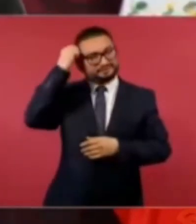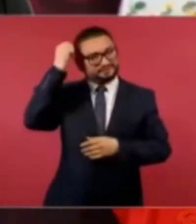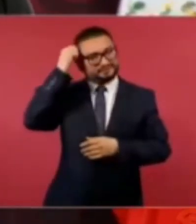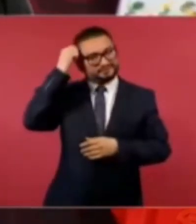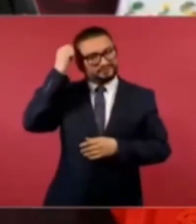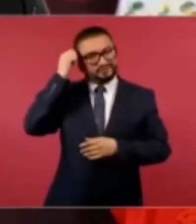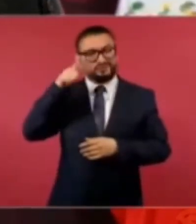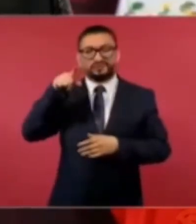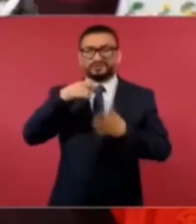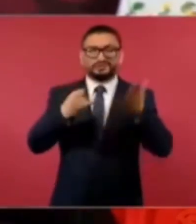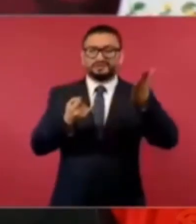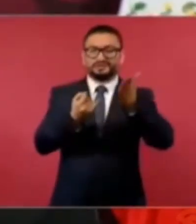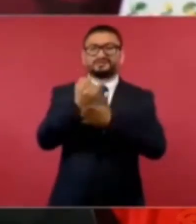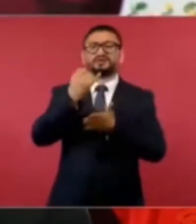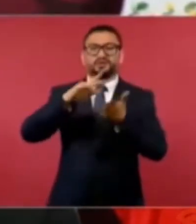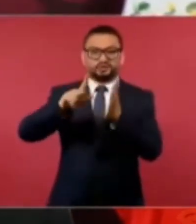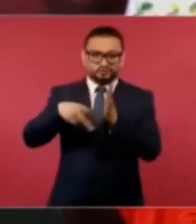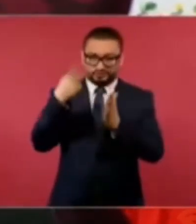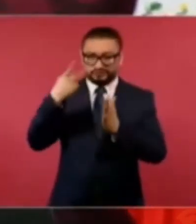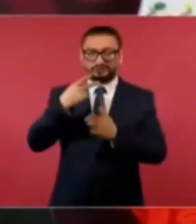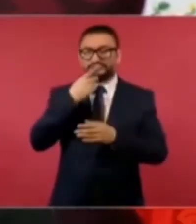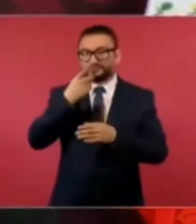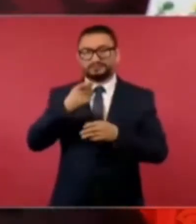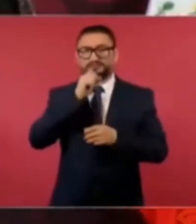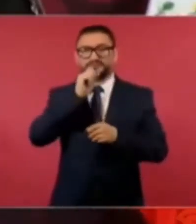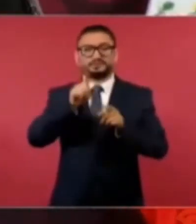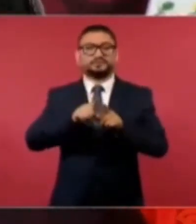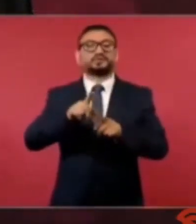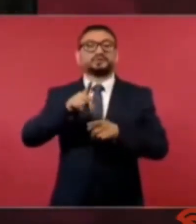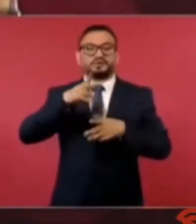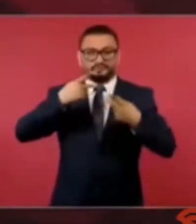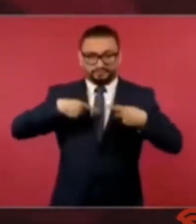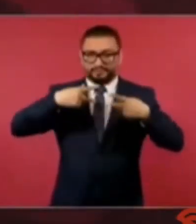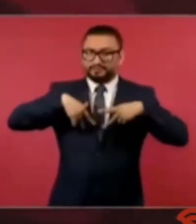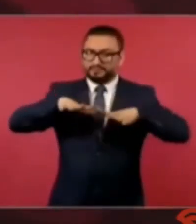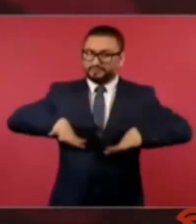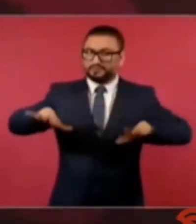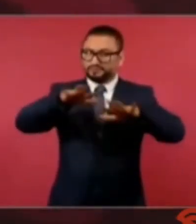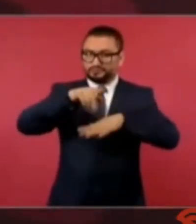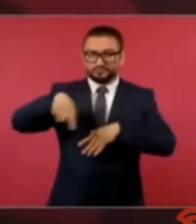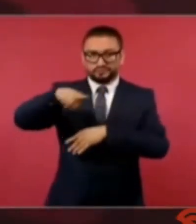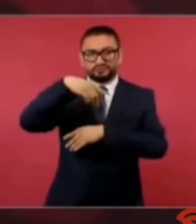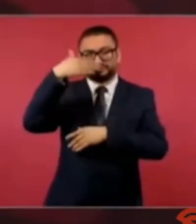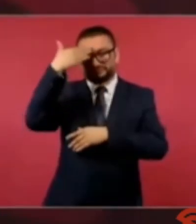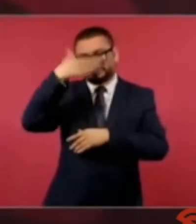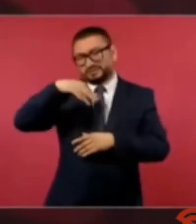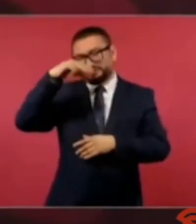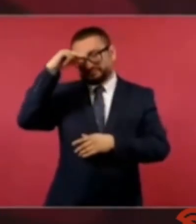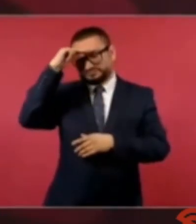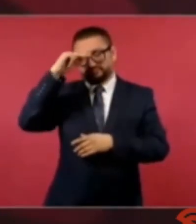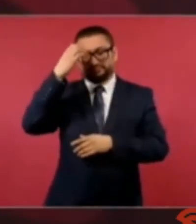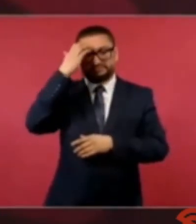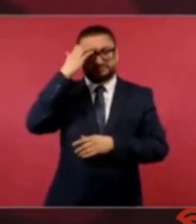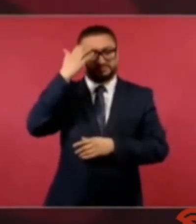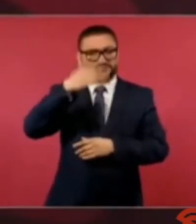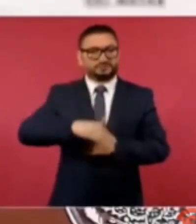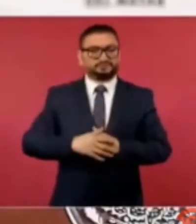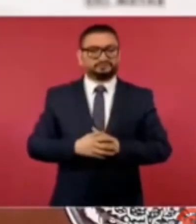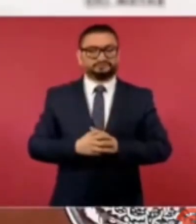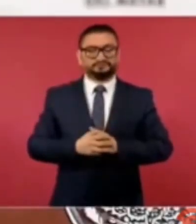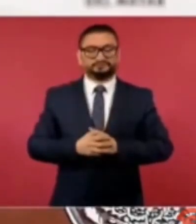una decisión volvemos a lo mismo el pueblo tiene un instinto certero